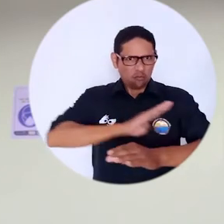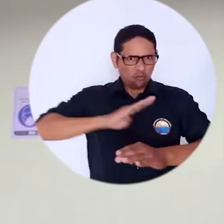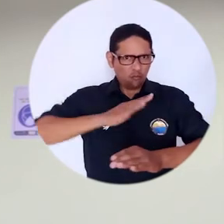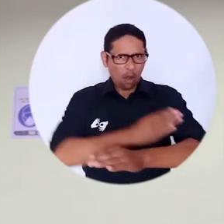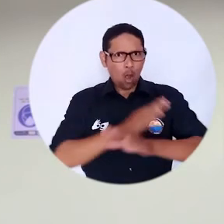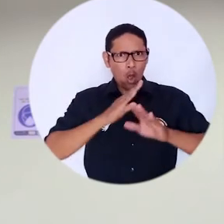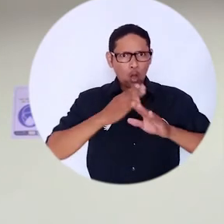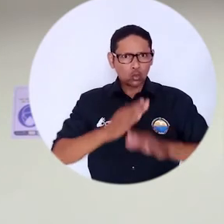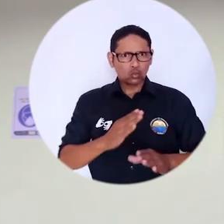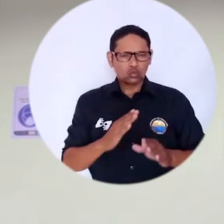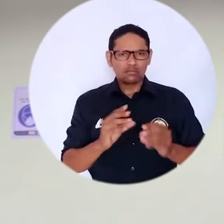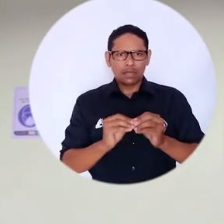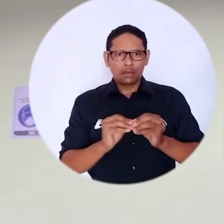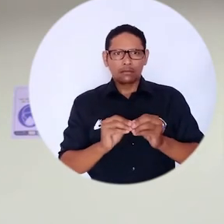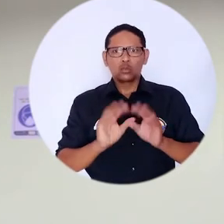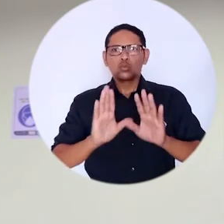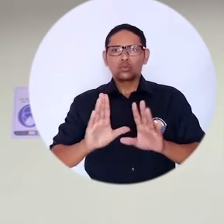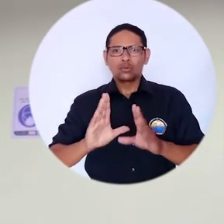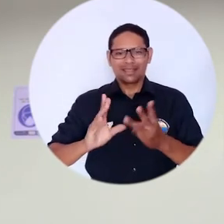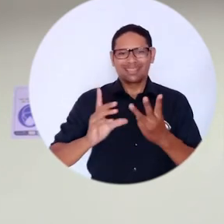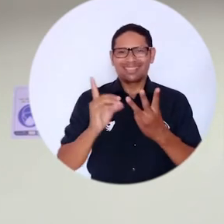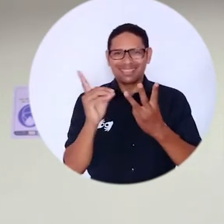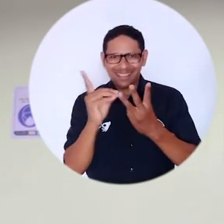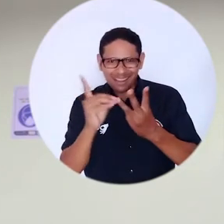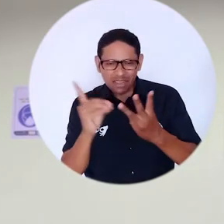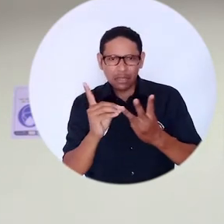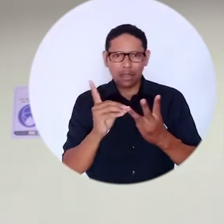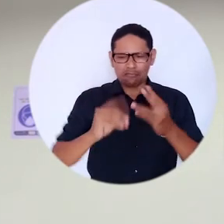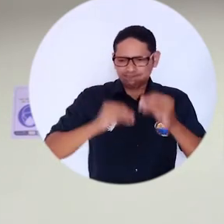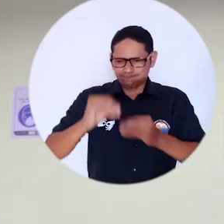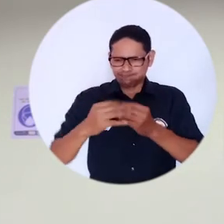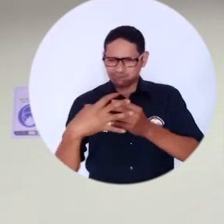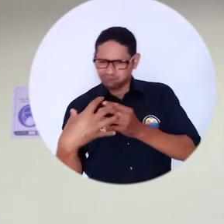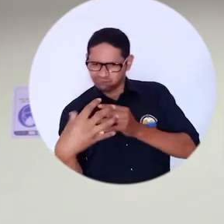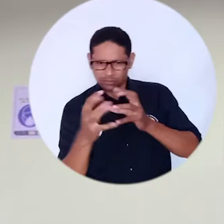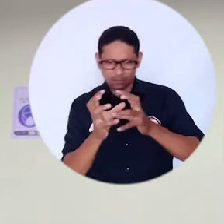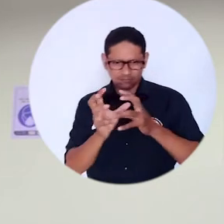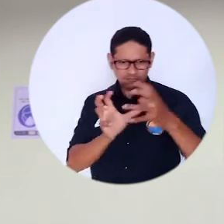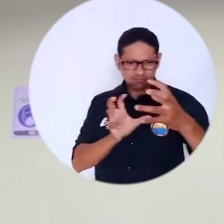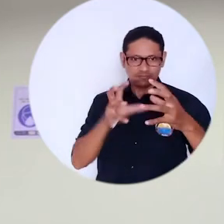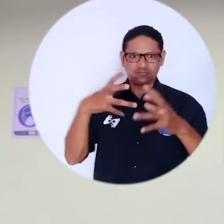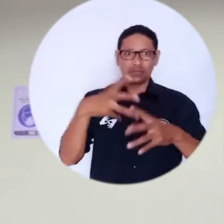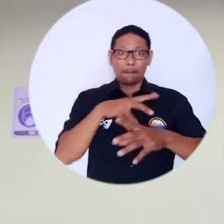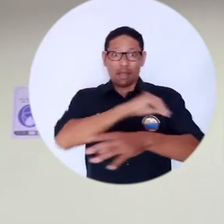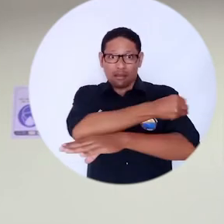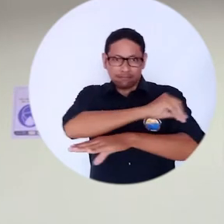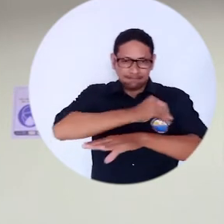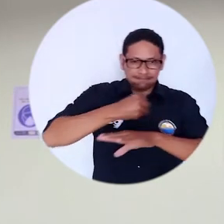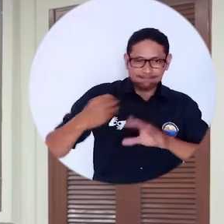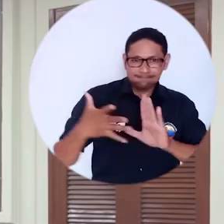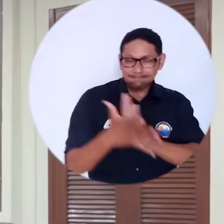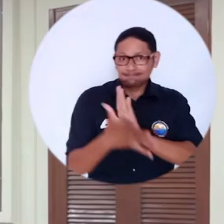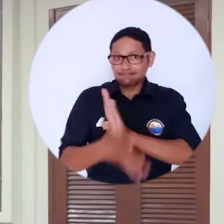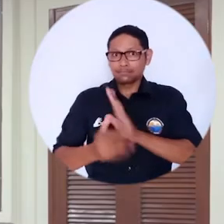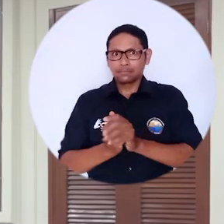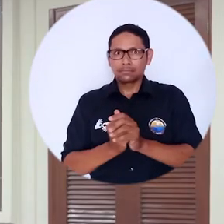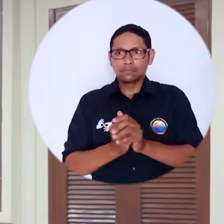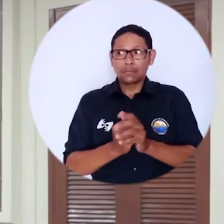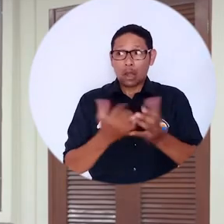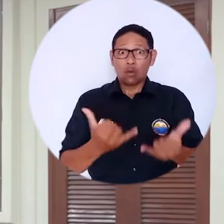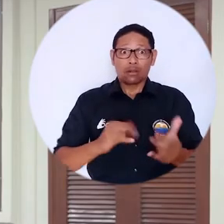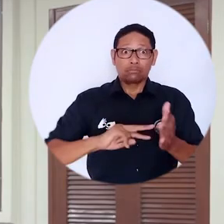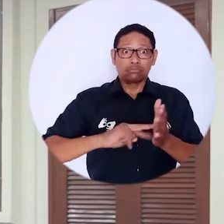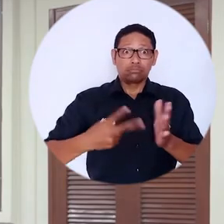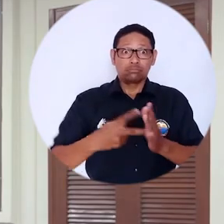en las aplicaciones tipo de modelado, todo lo que tiene que ver con modelado 3D, todo lo que tiene que ver con gestión de la información. Y desde luego, esta